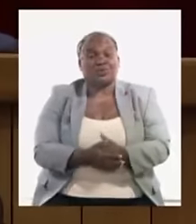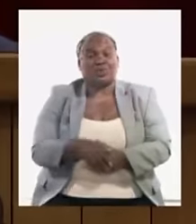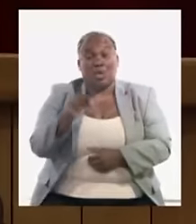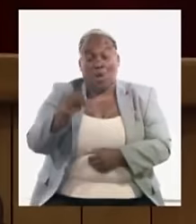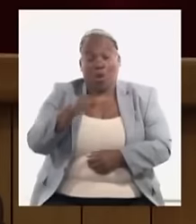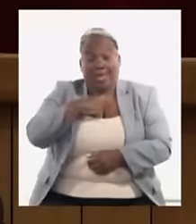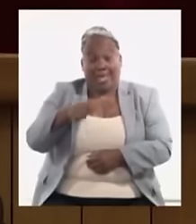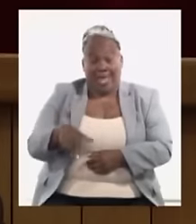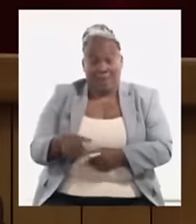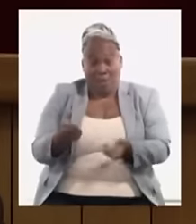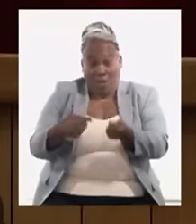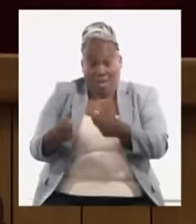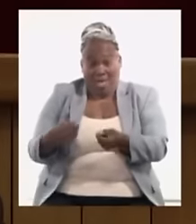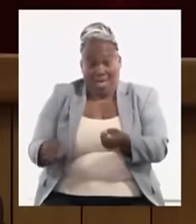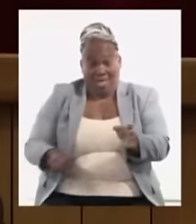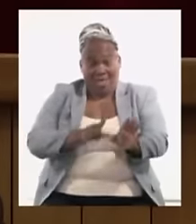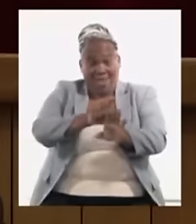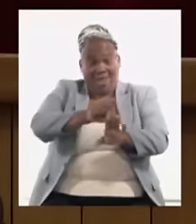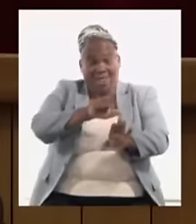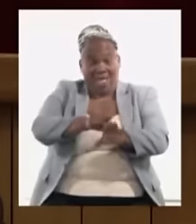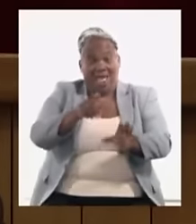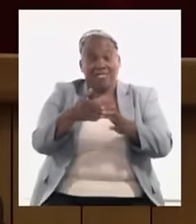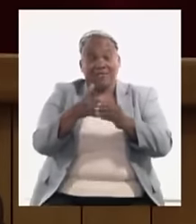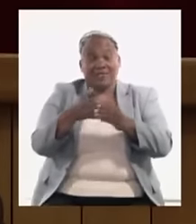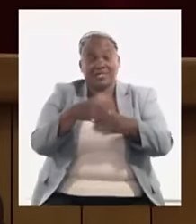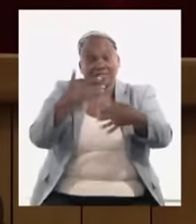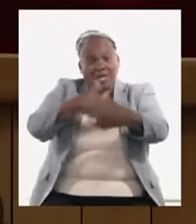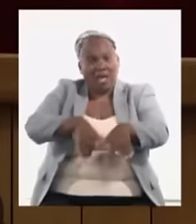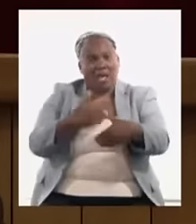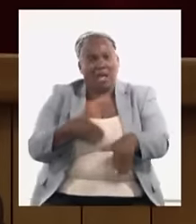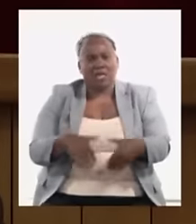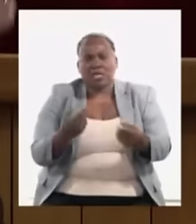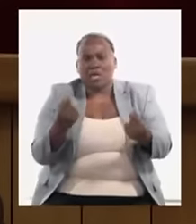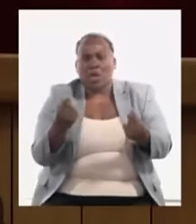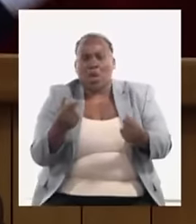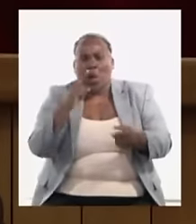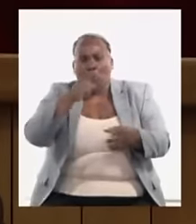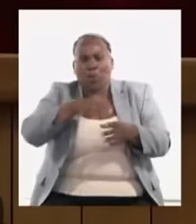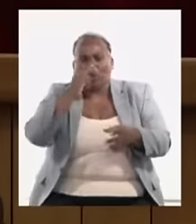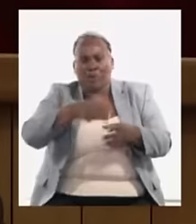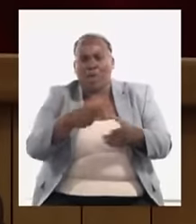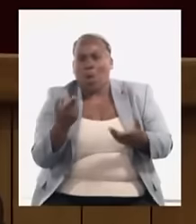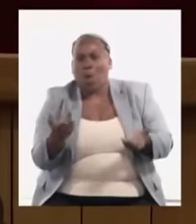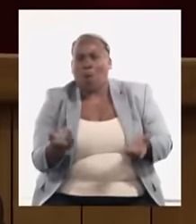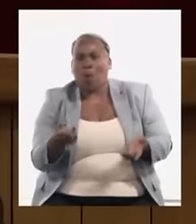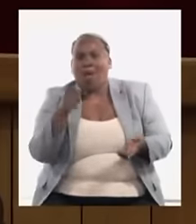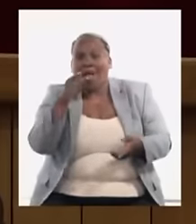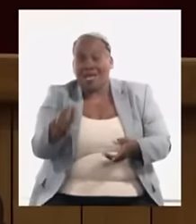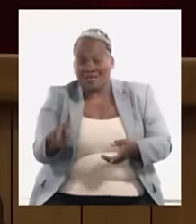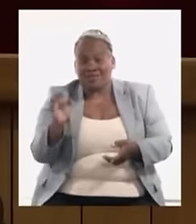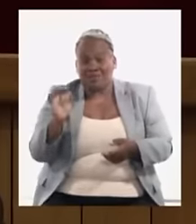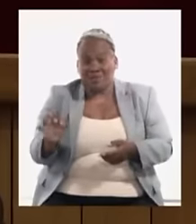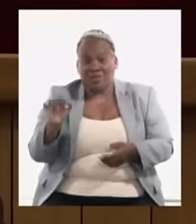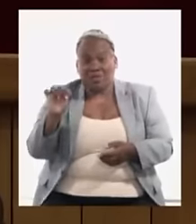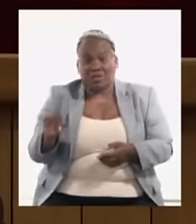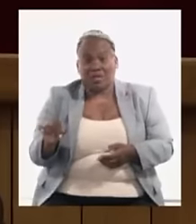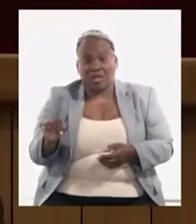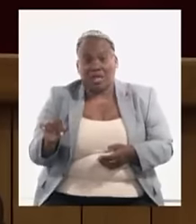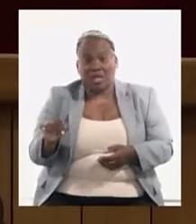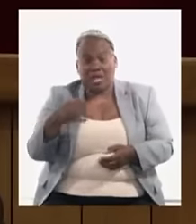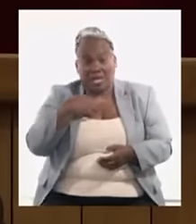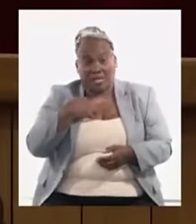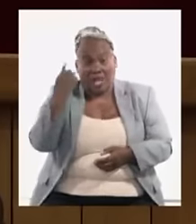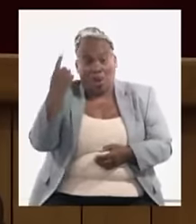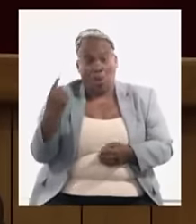mercado ilegal de divisas que en la calle a cómo está hoy bueno a ese valor que está el que tenga